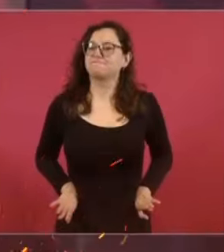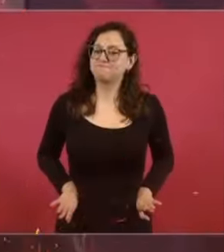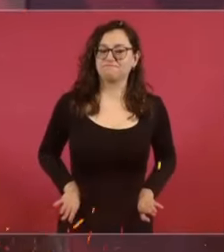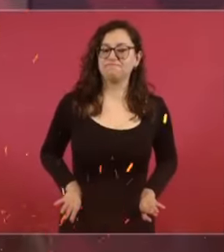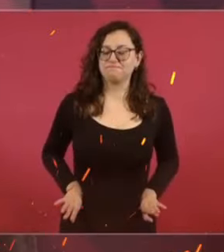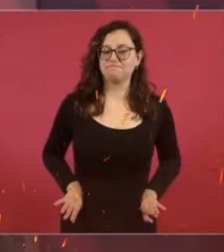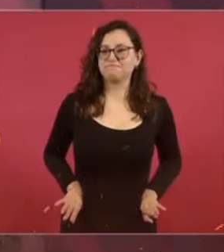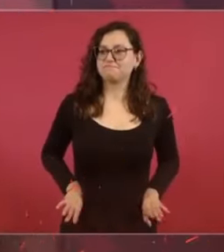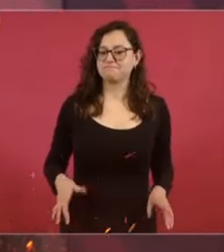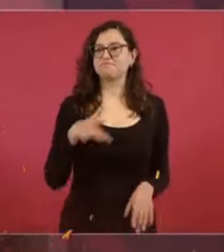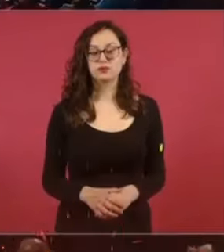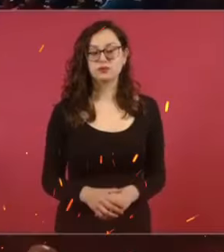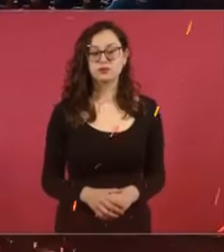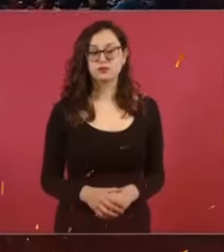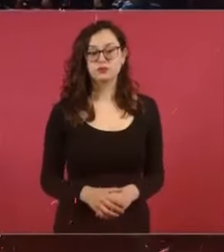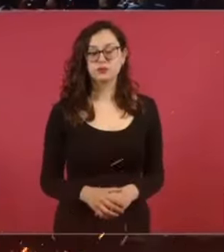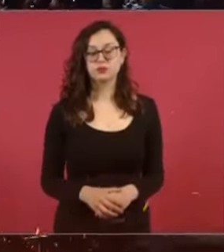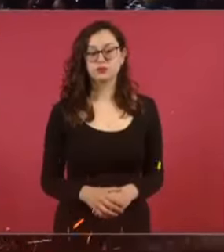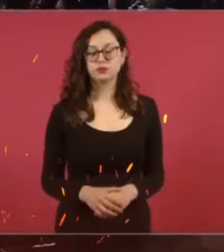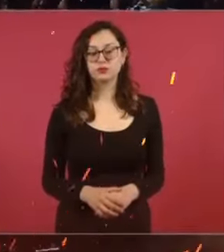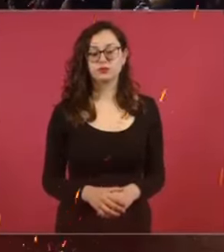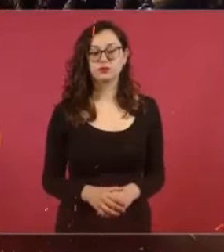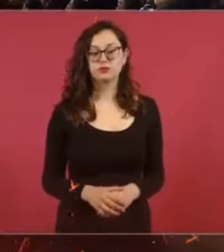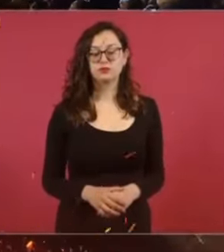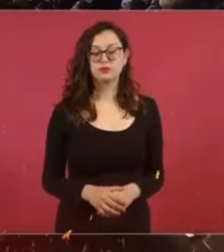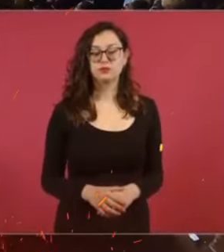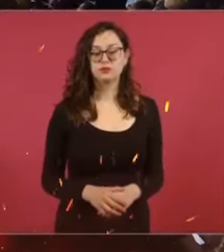nuestro país. Para terminar,